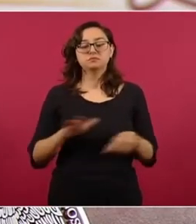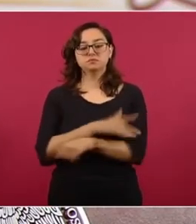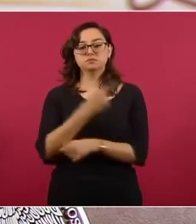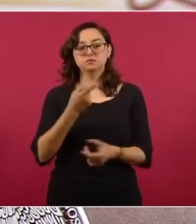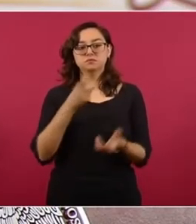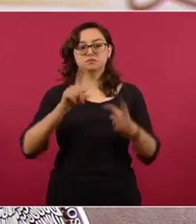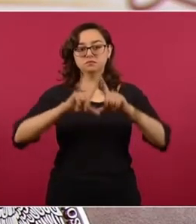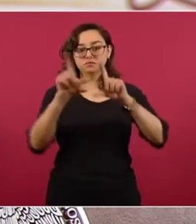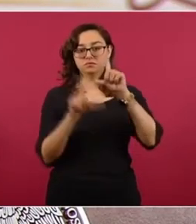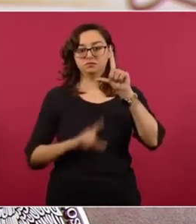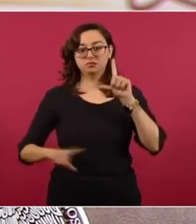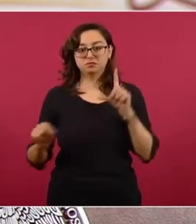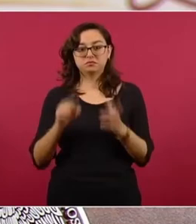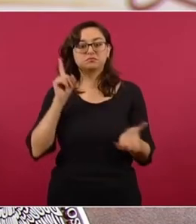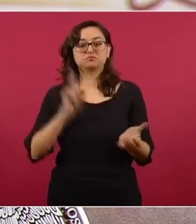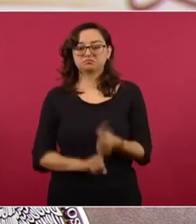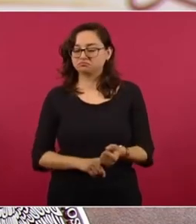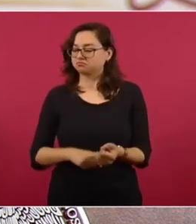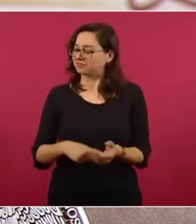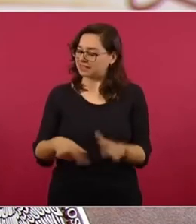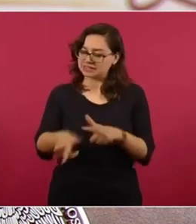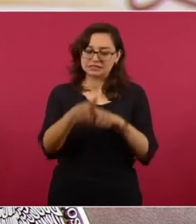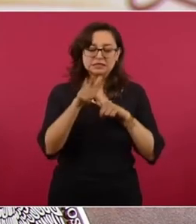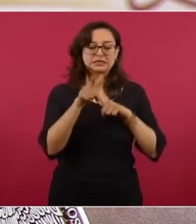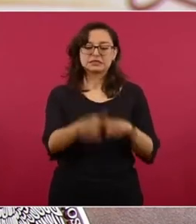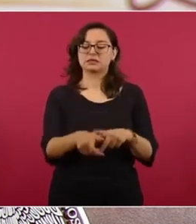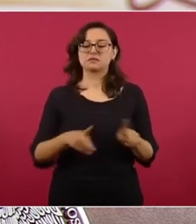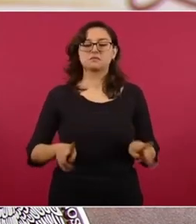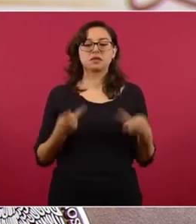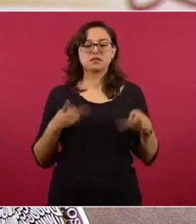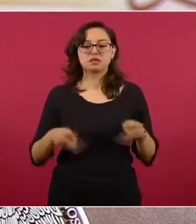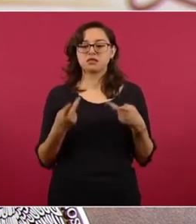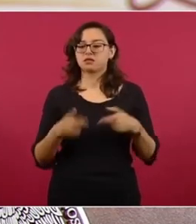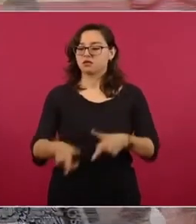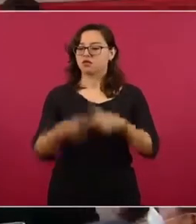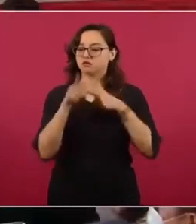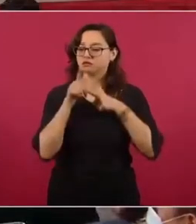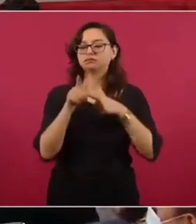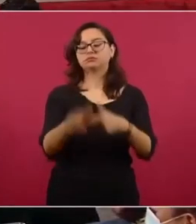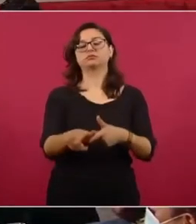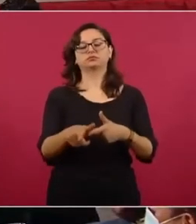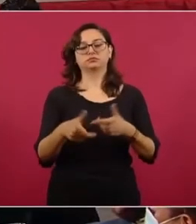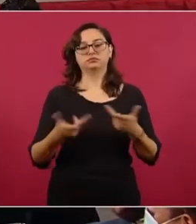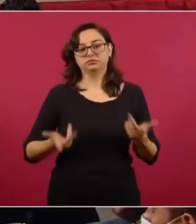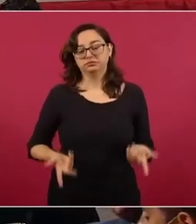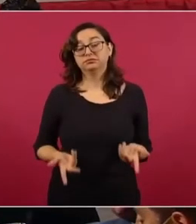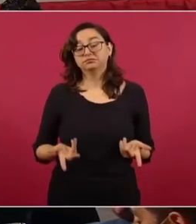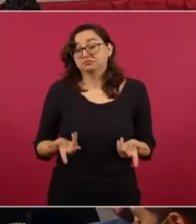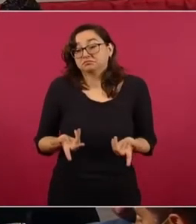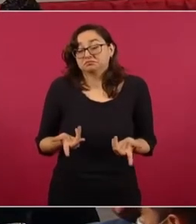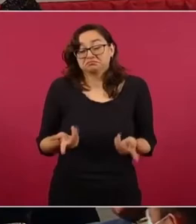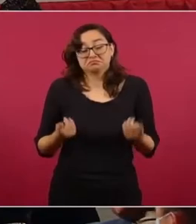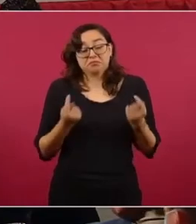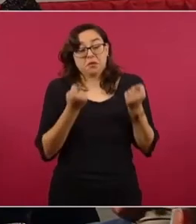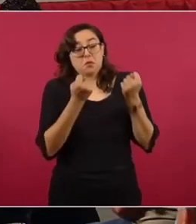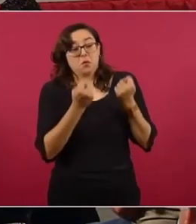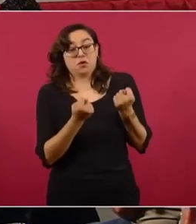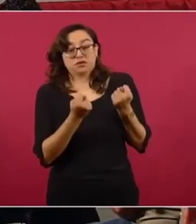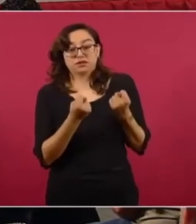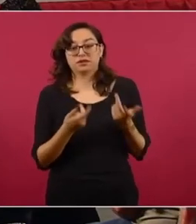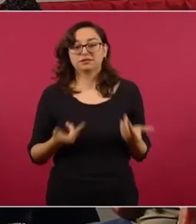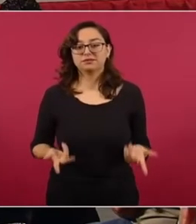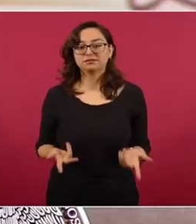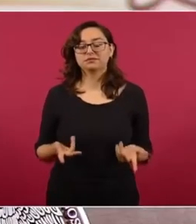interior de la República, siguen circulando y comercializándose los productos que son ya prohibidos para su importación.